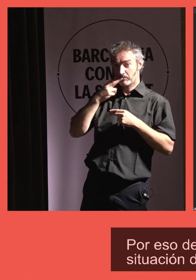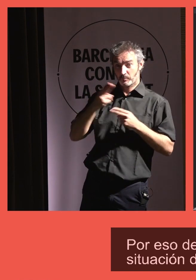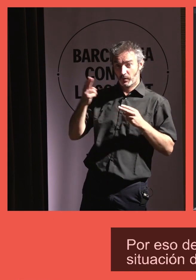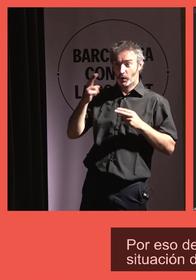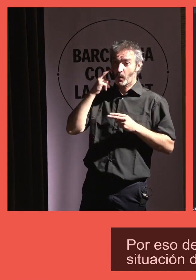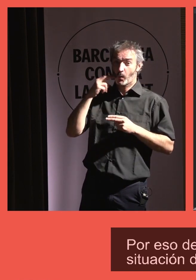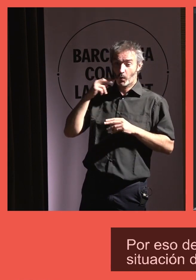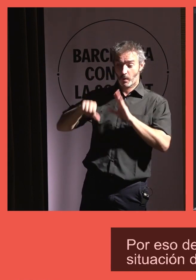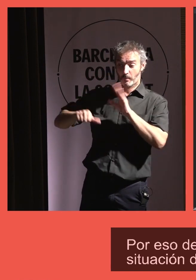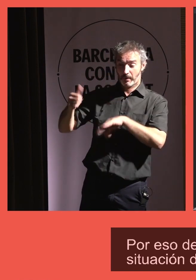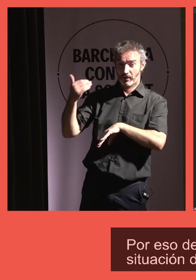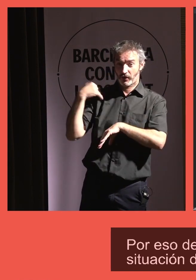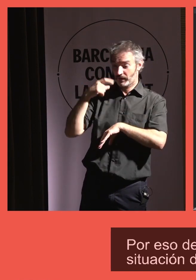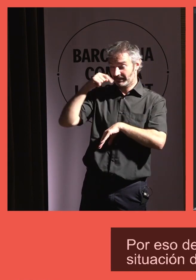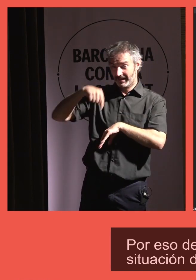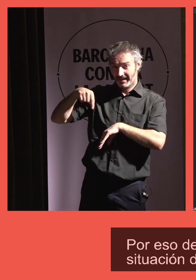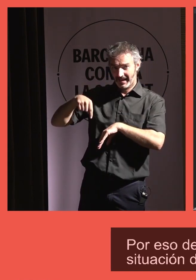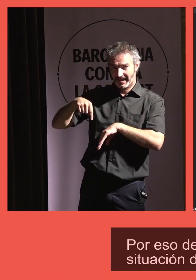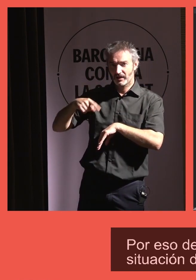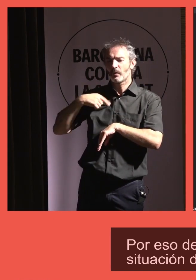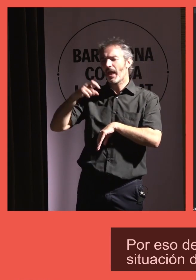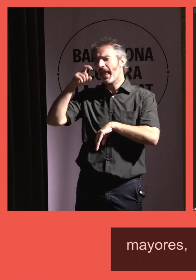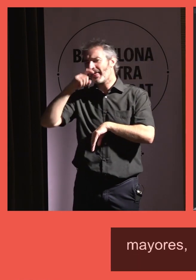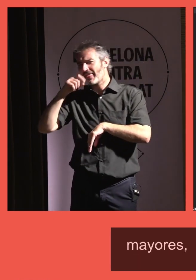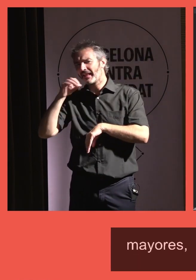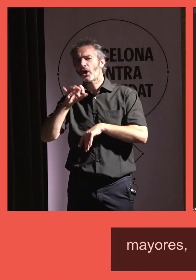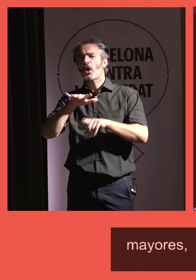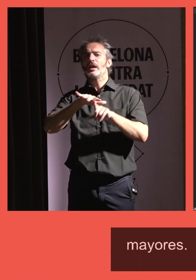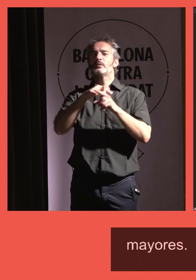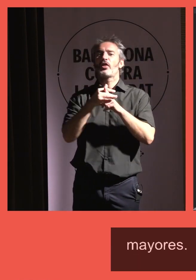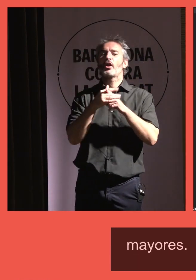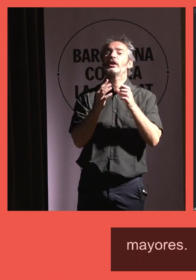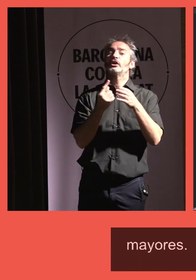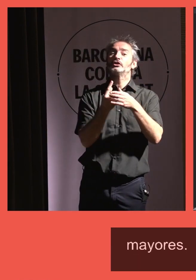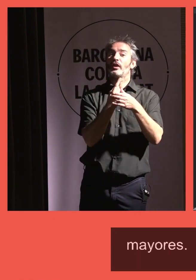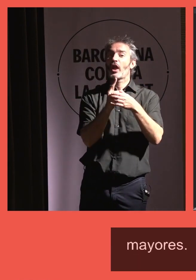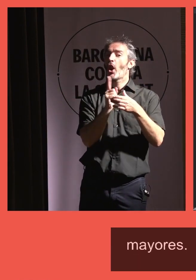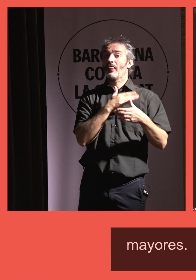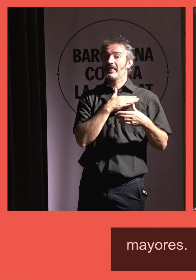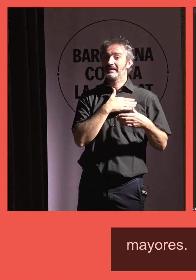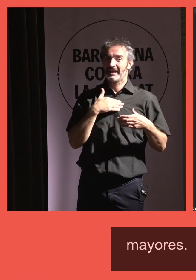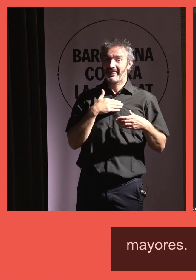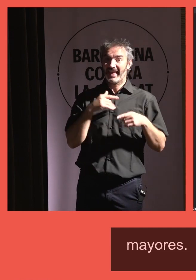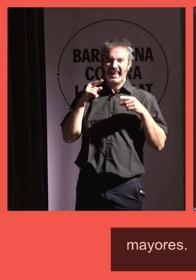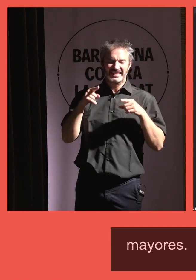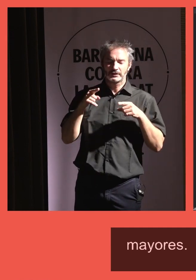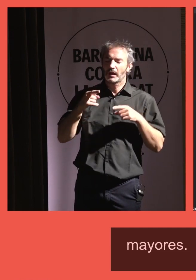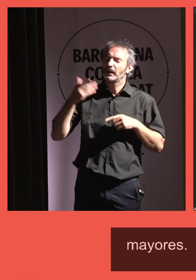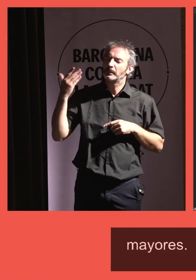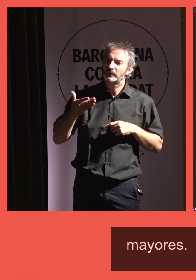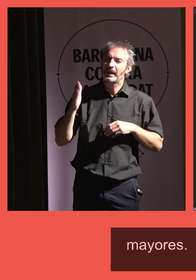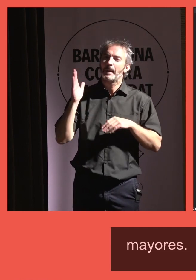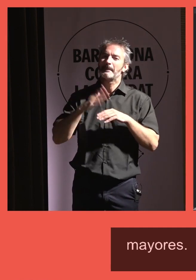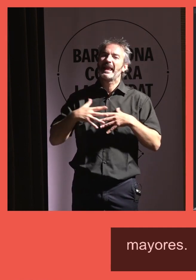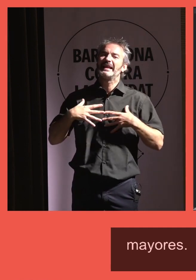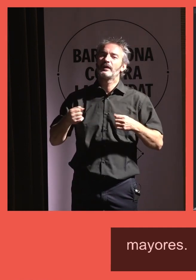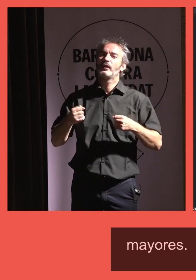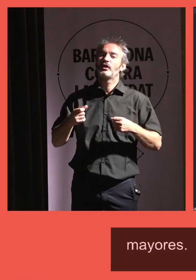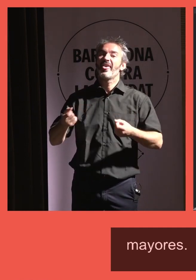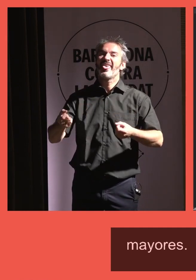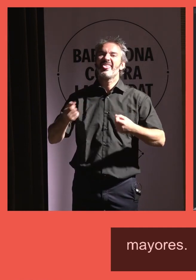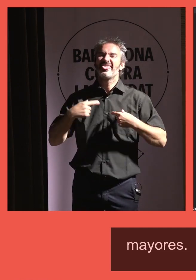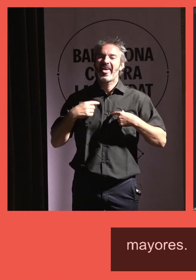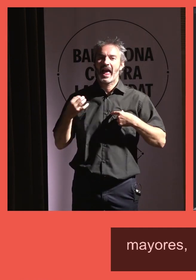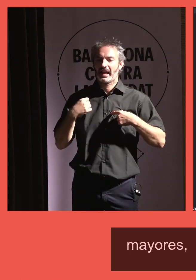aprobó en junio de este mismo año, tanto la edad como las situaciones de soledad no deseadas, son determinantes de la salud que generan